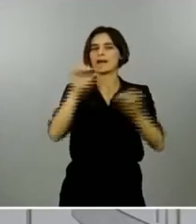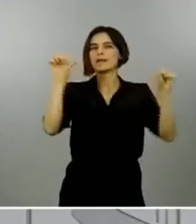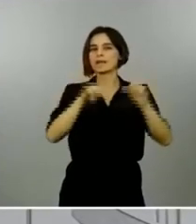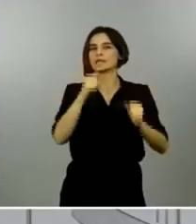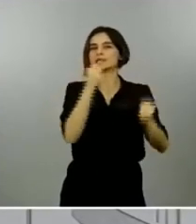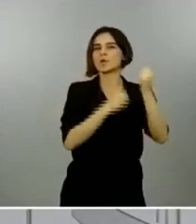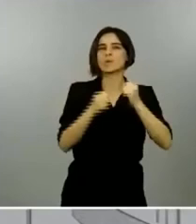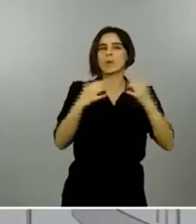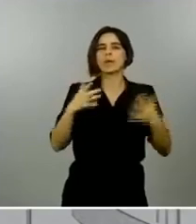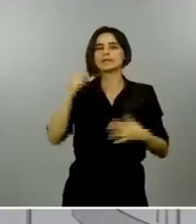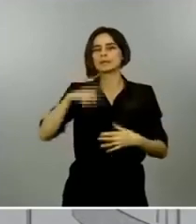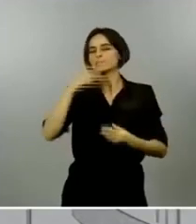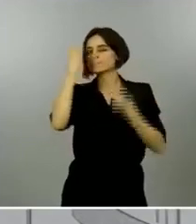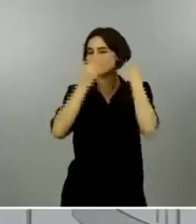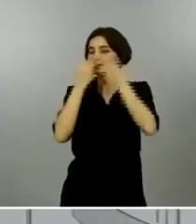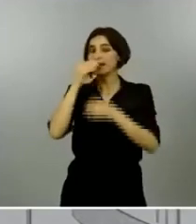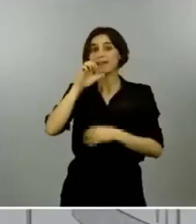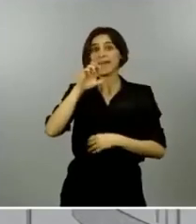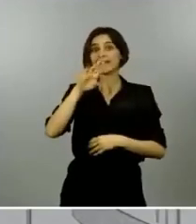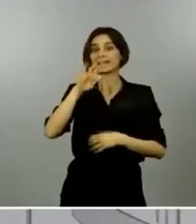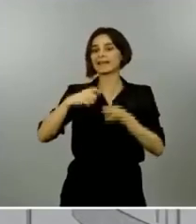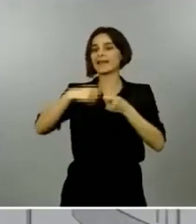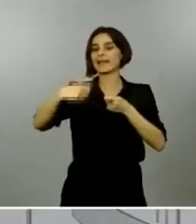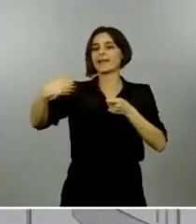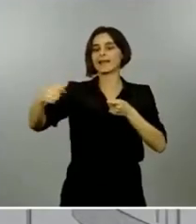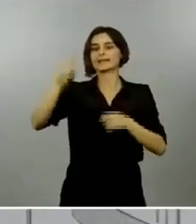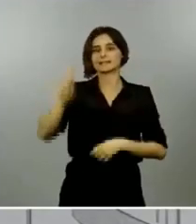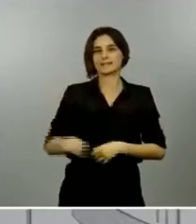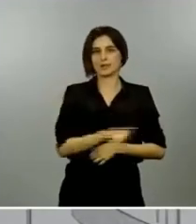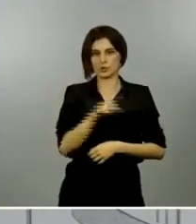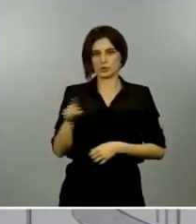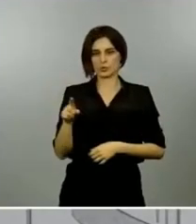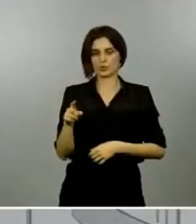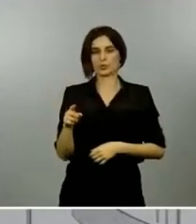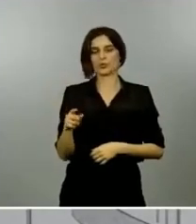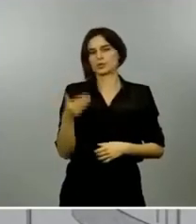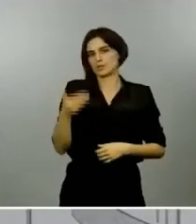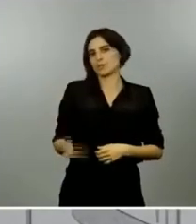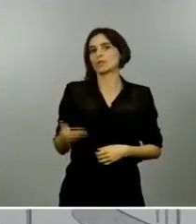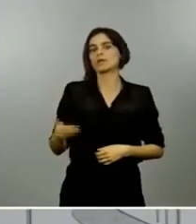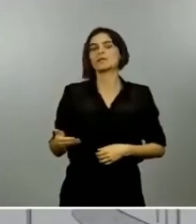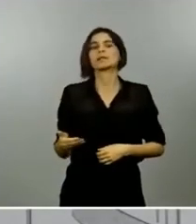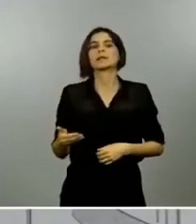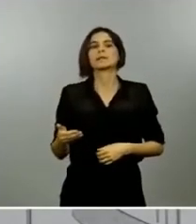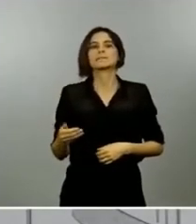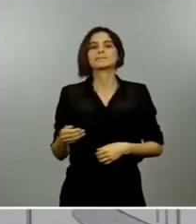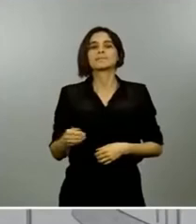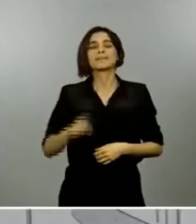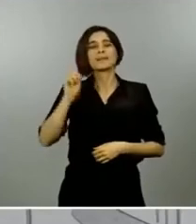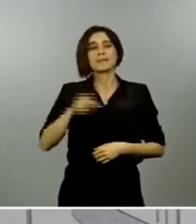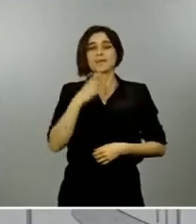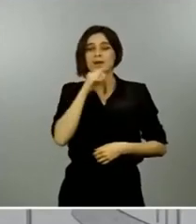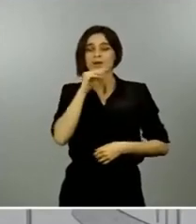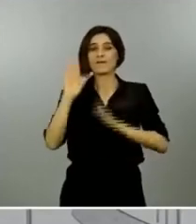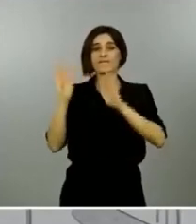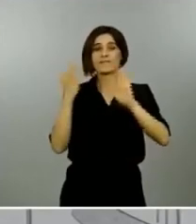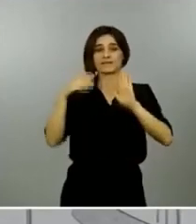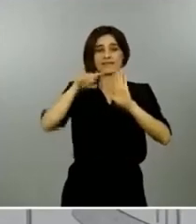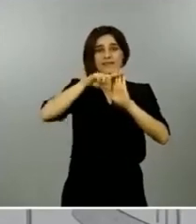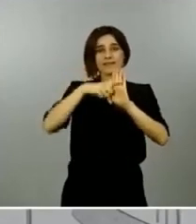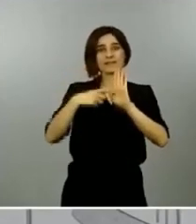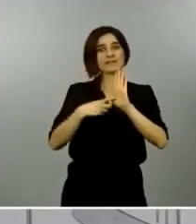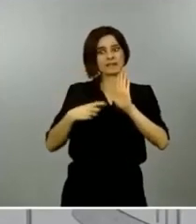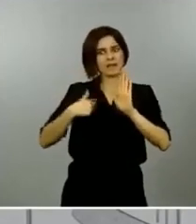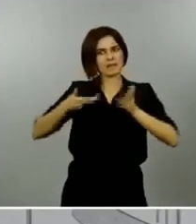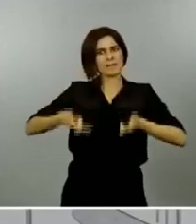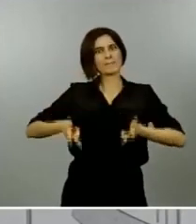importante también trasladar que en esta fase de desescalada en la que ya estamos permitiendo la reapertura y la reactivación